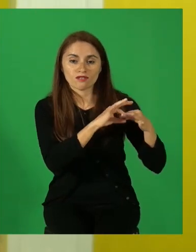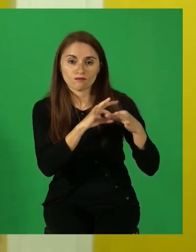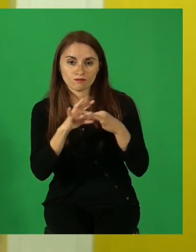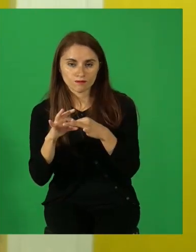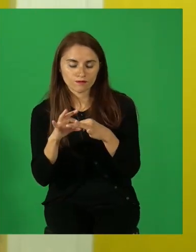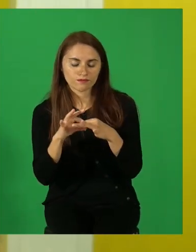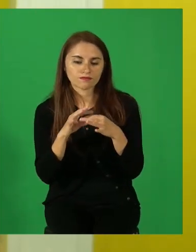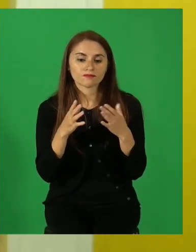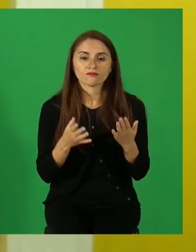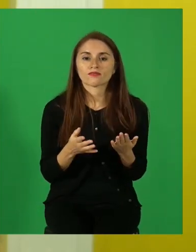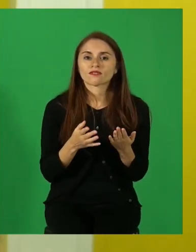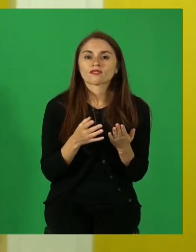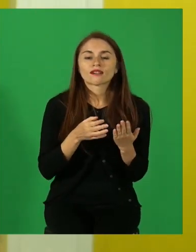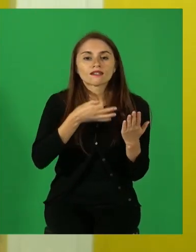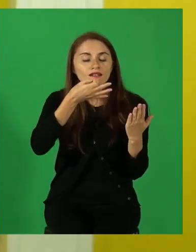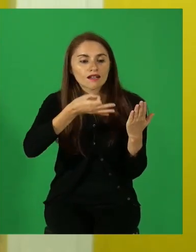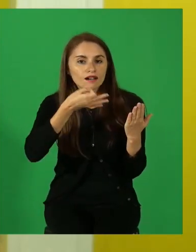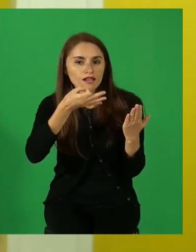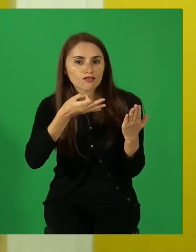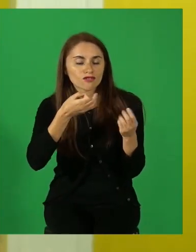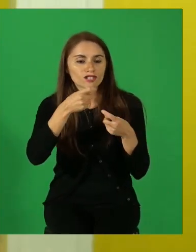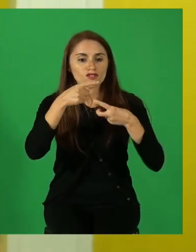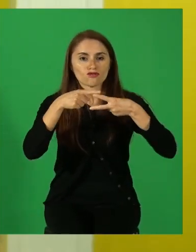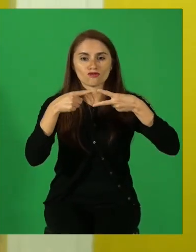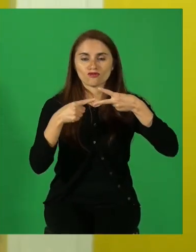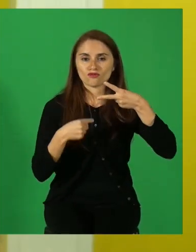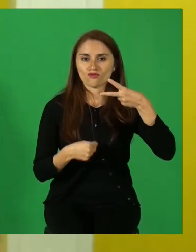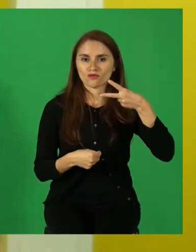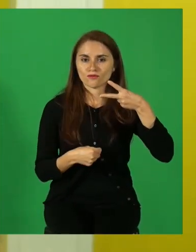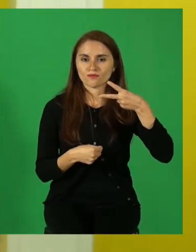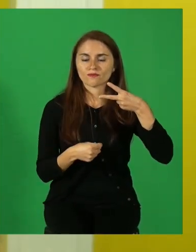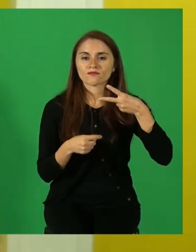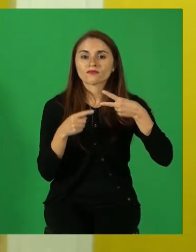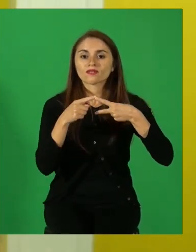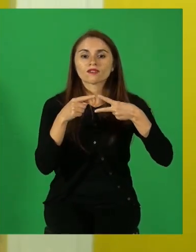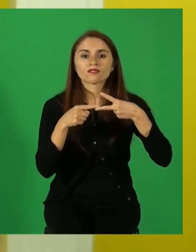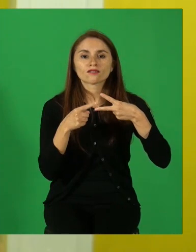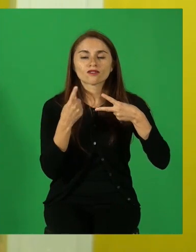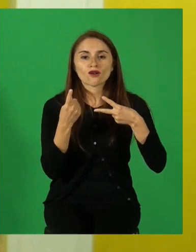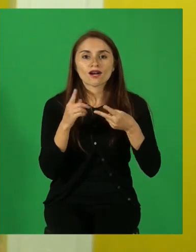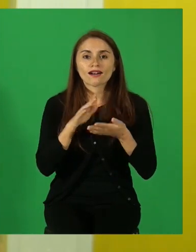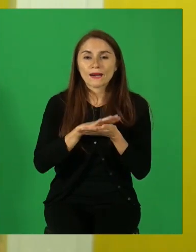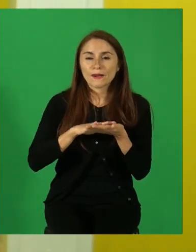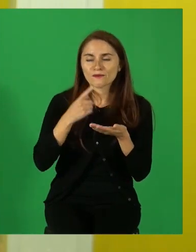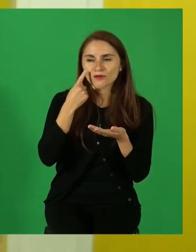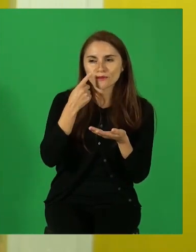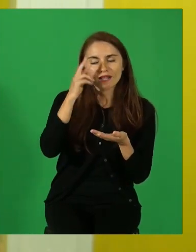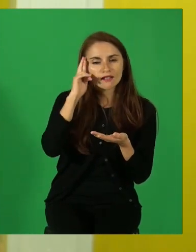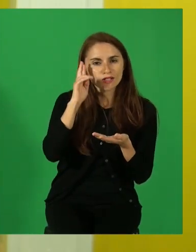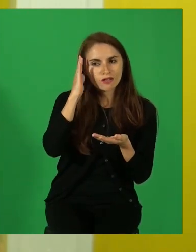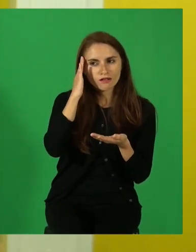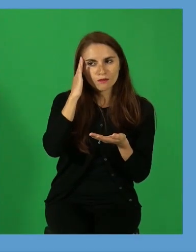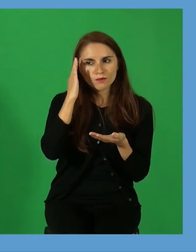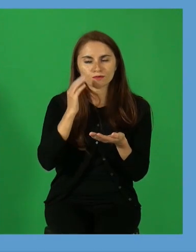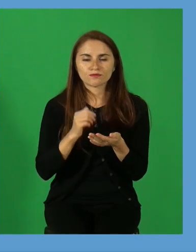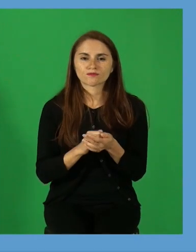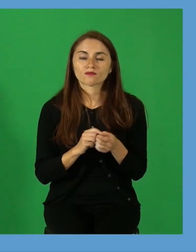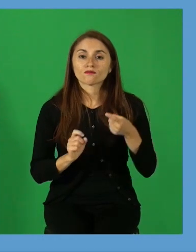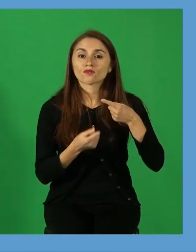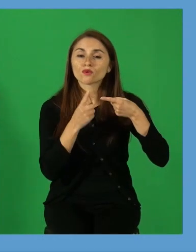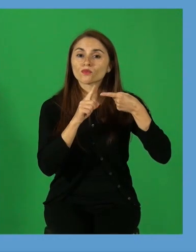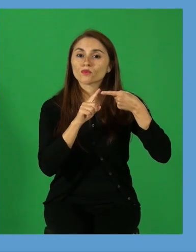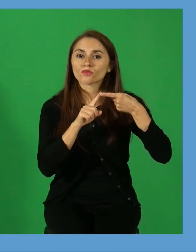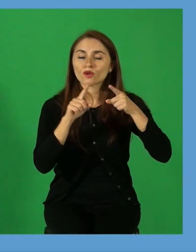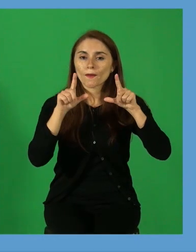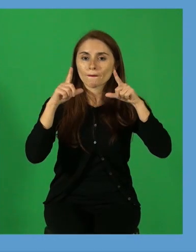narradores que están dentro de la historia eran dos y aquí tenemos los ejemplos para recordar aquello. Un